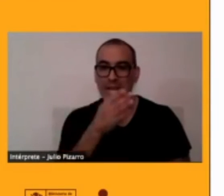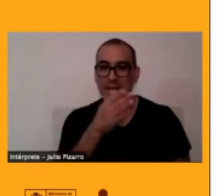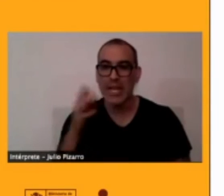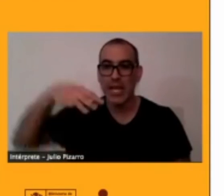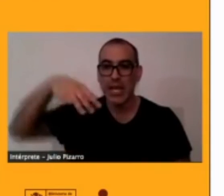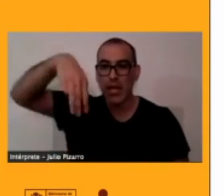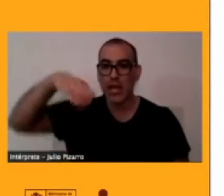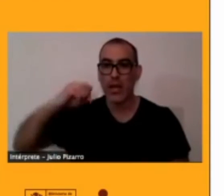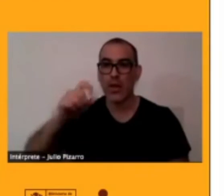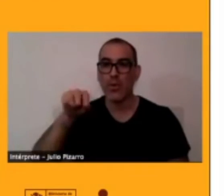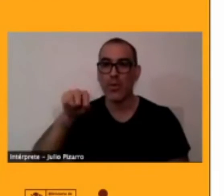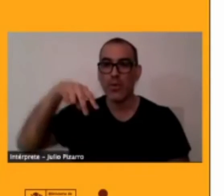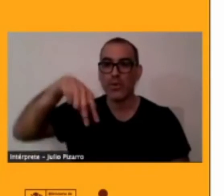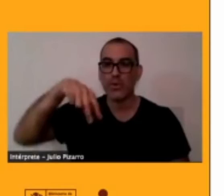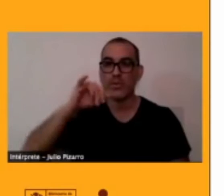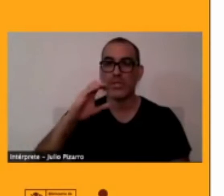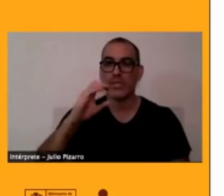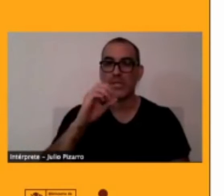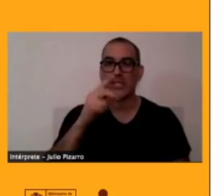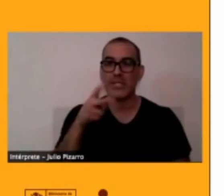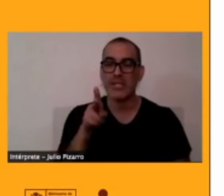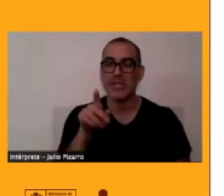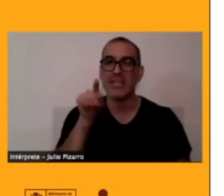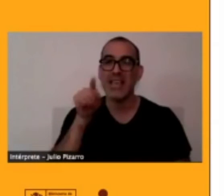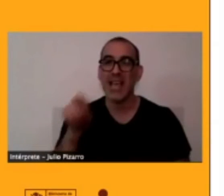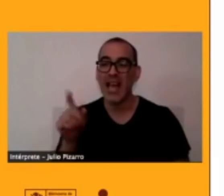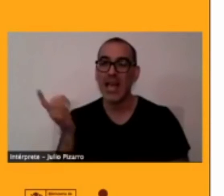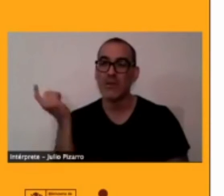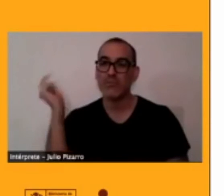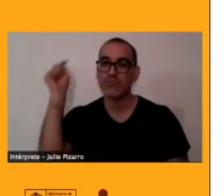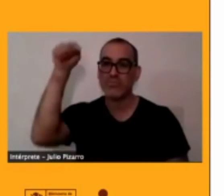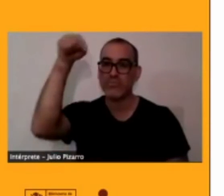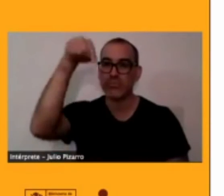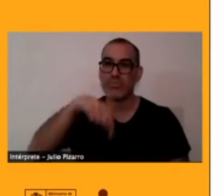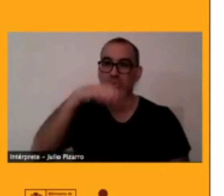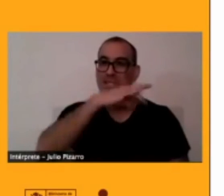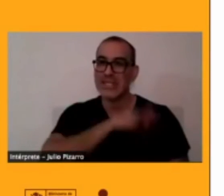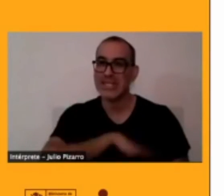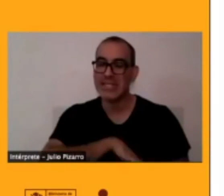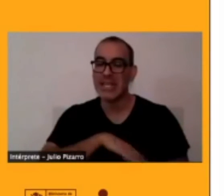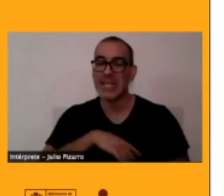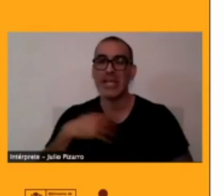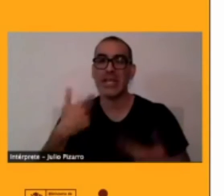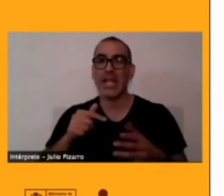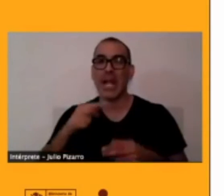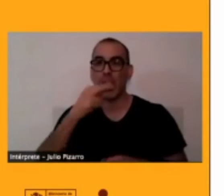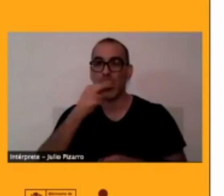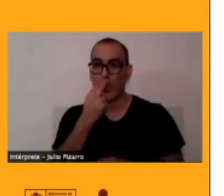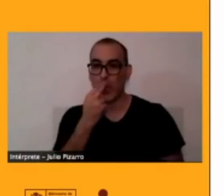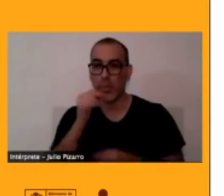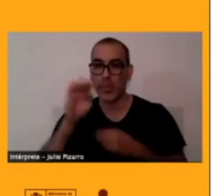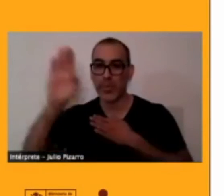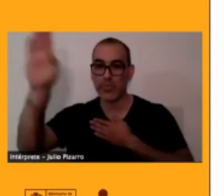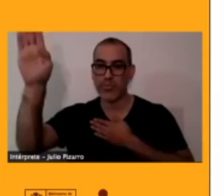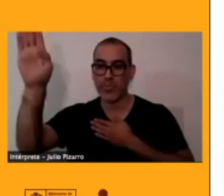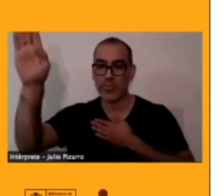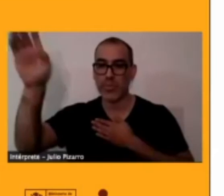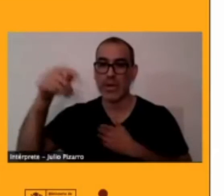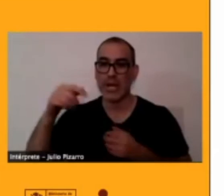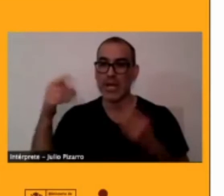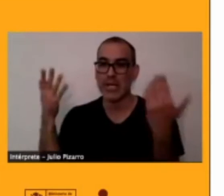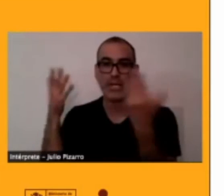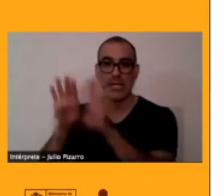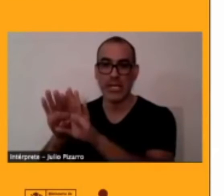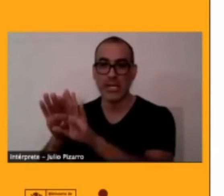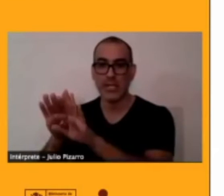posterior al periodo nazi, porque ella era, qué sé yo, ya conozco a su y a